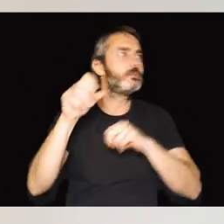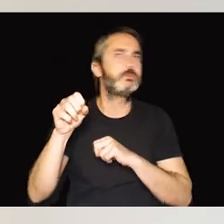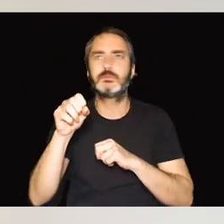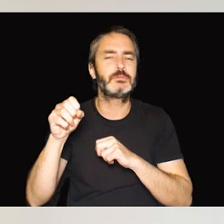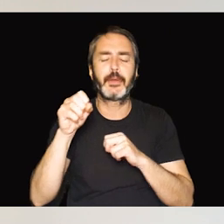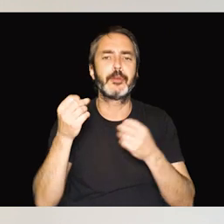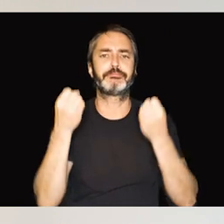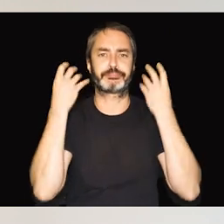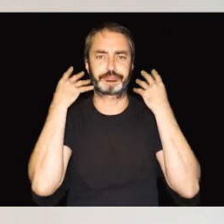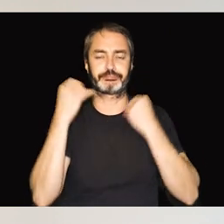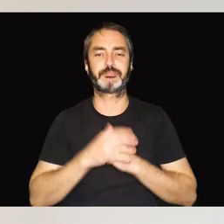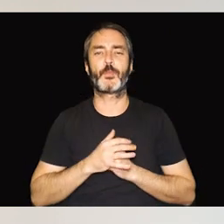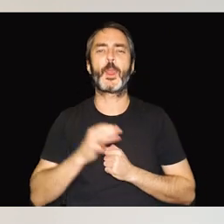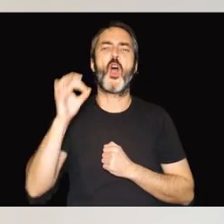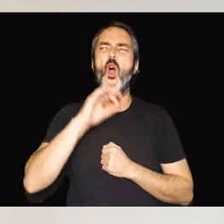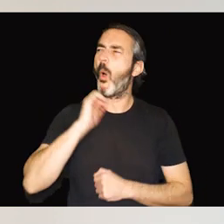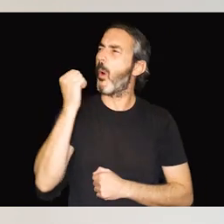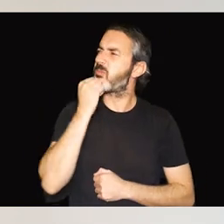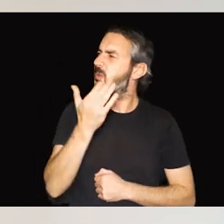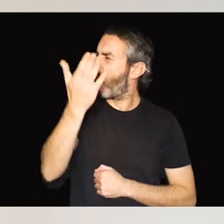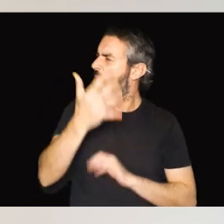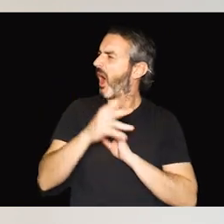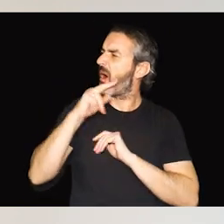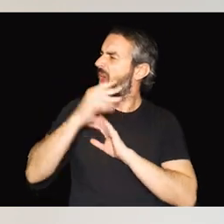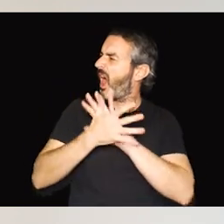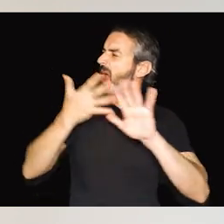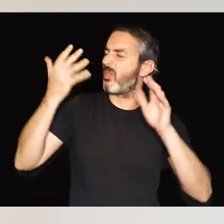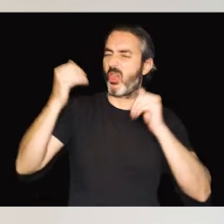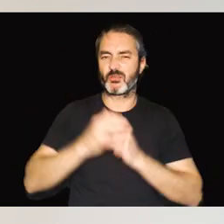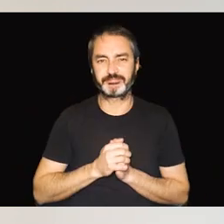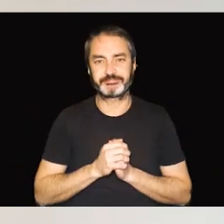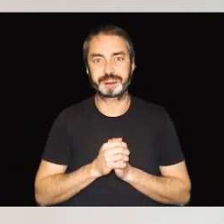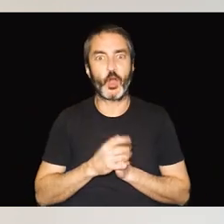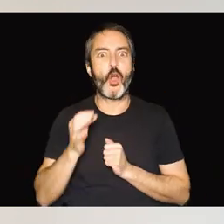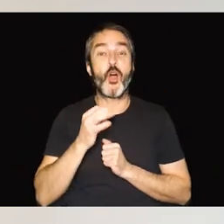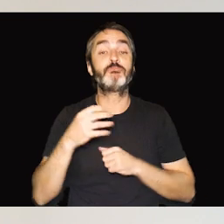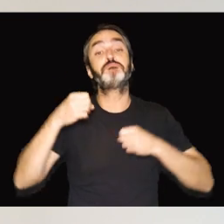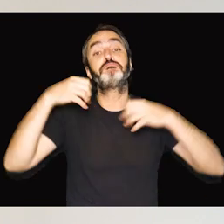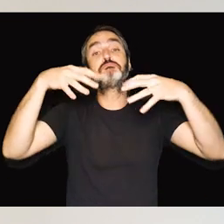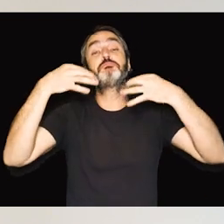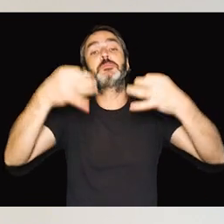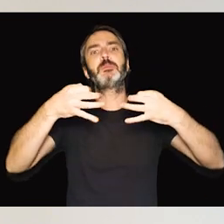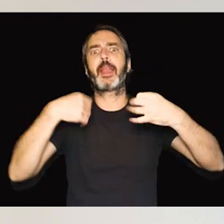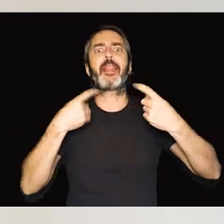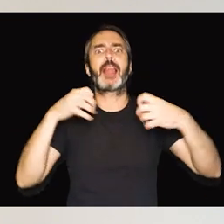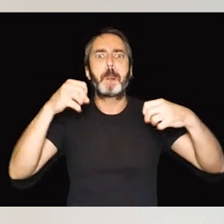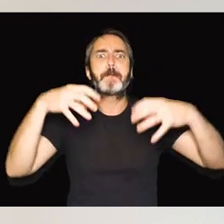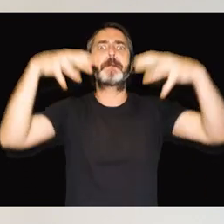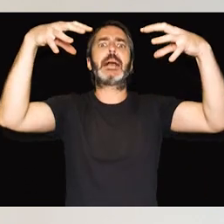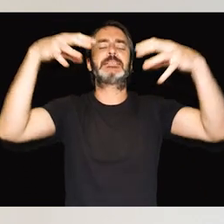entre varias personas o se queja de que hablan muy rápido. Necesita luz donde antes no la necesitaba.